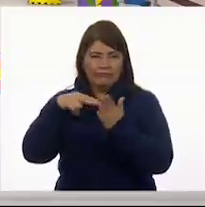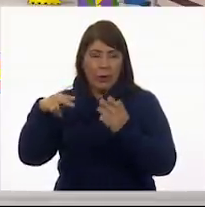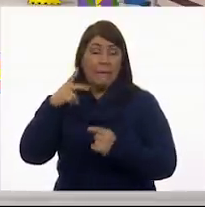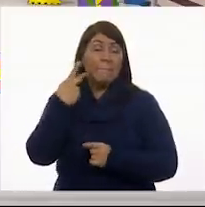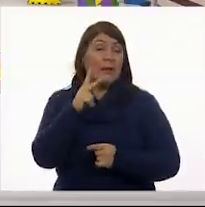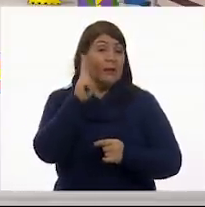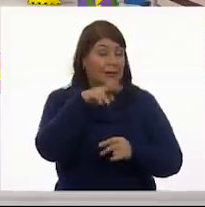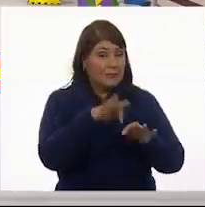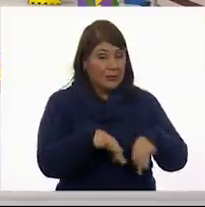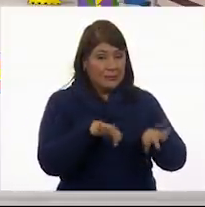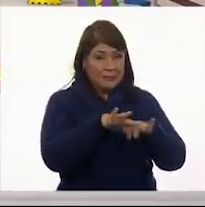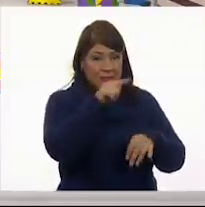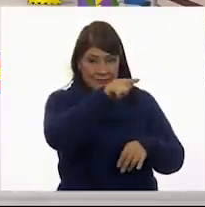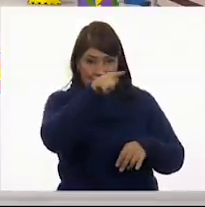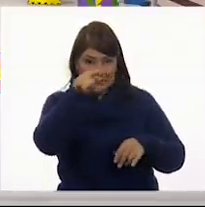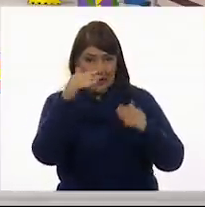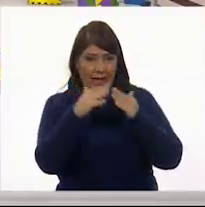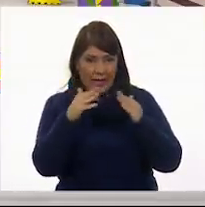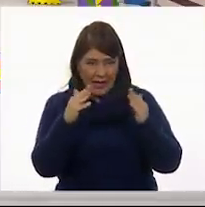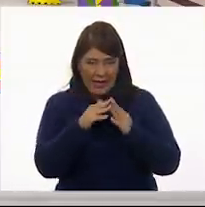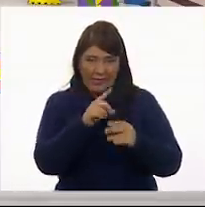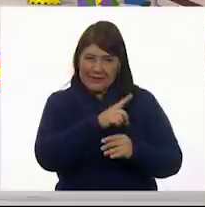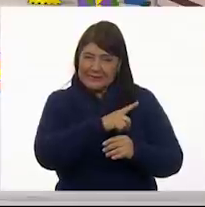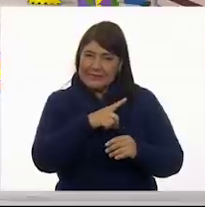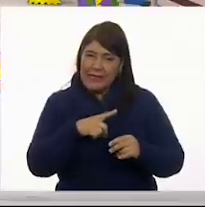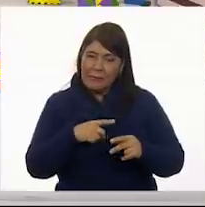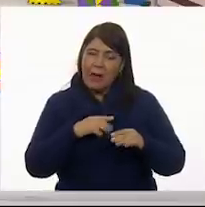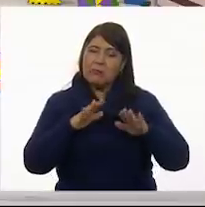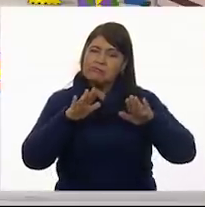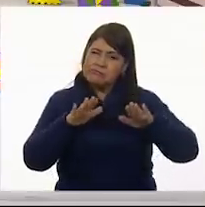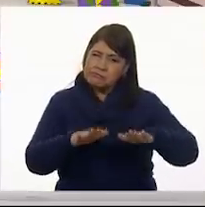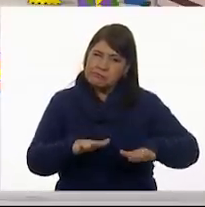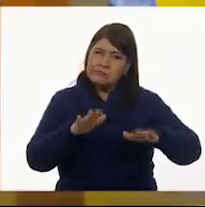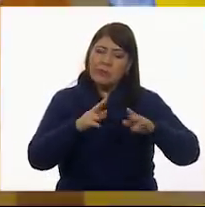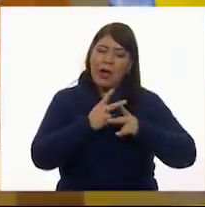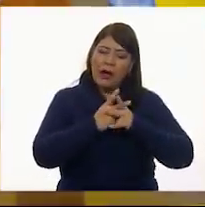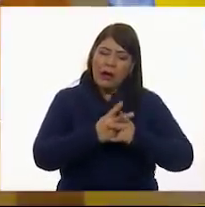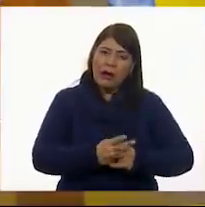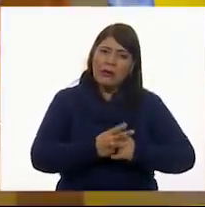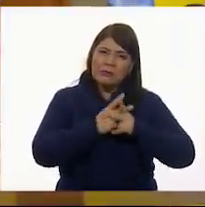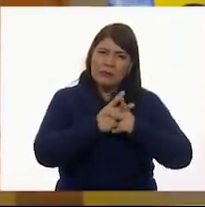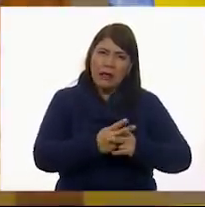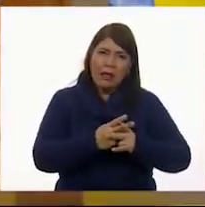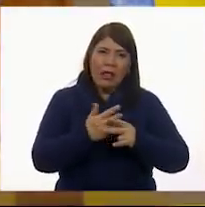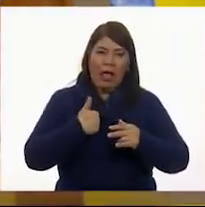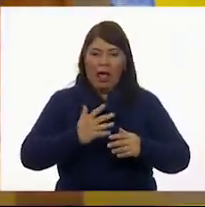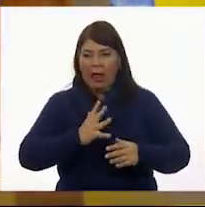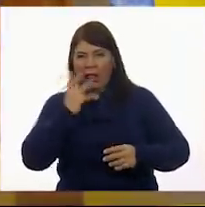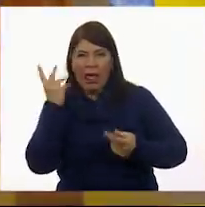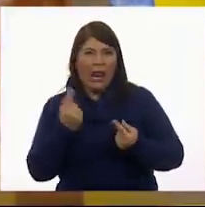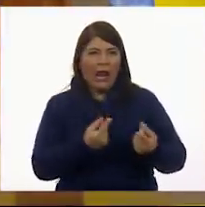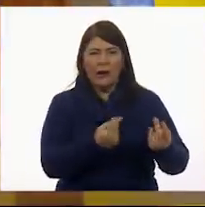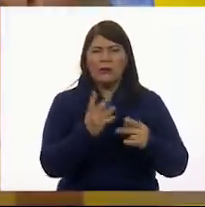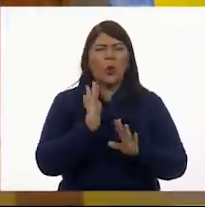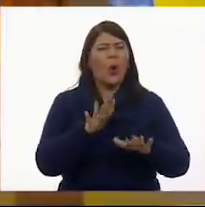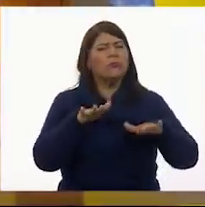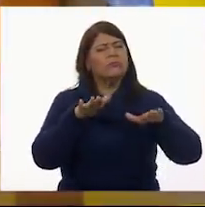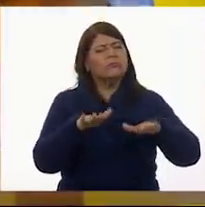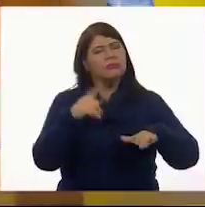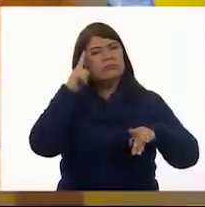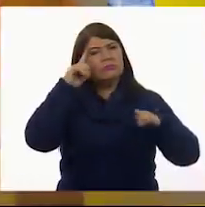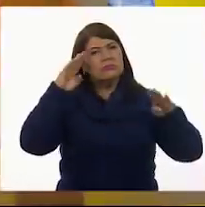sean muy pacientes para hacer estos trabajos. Disfruten. El arte es para